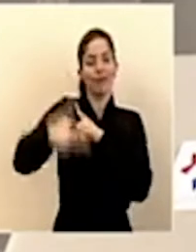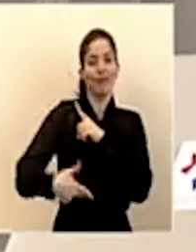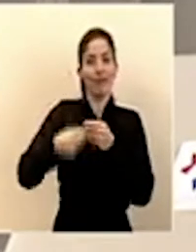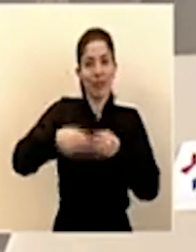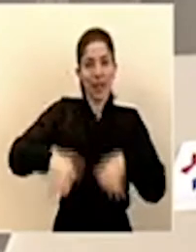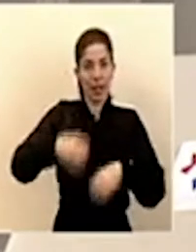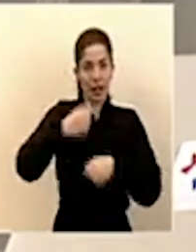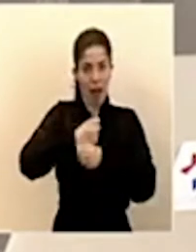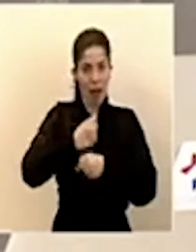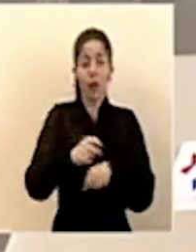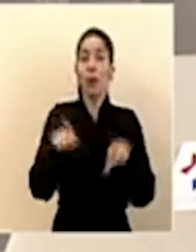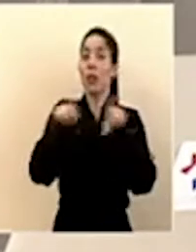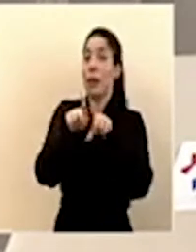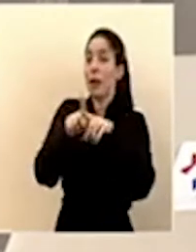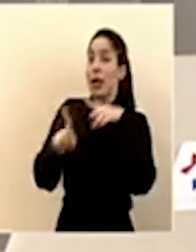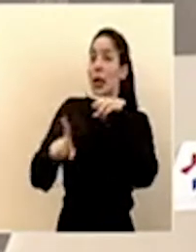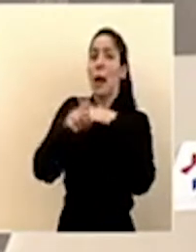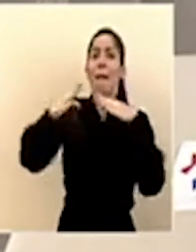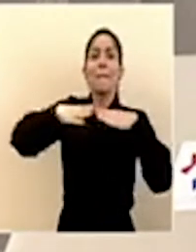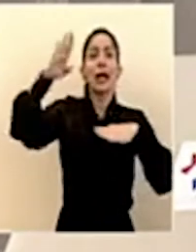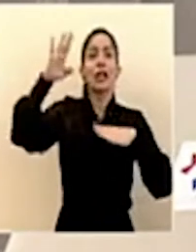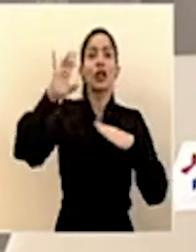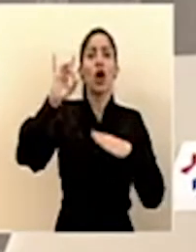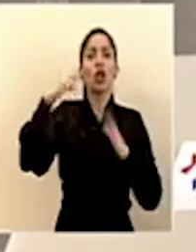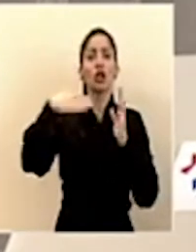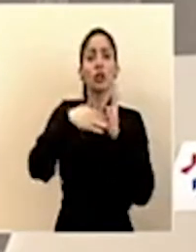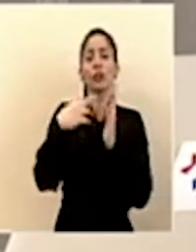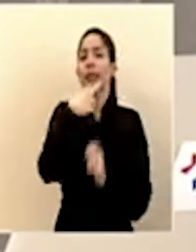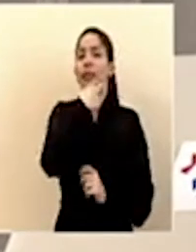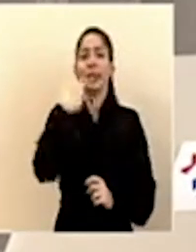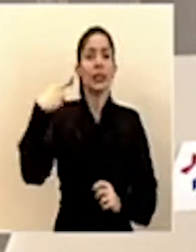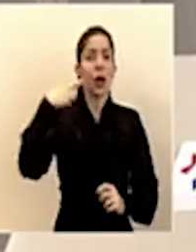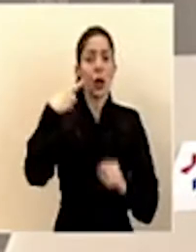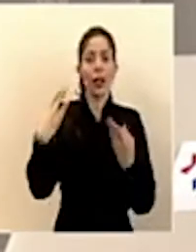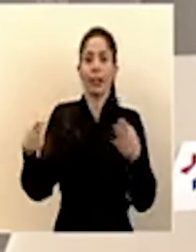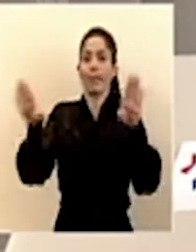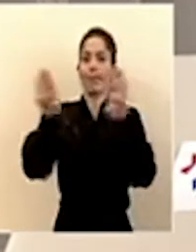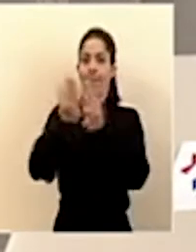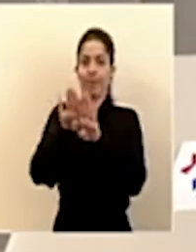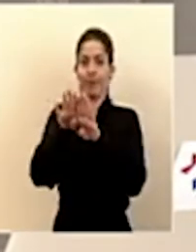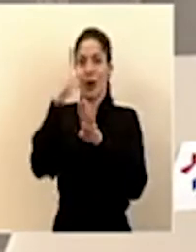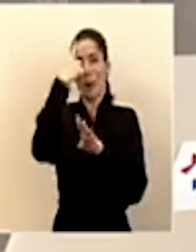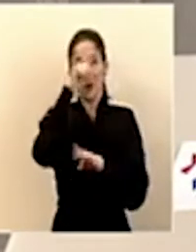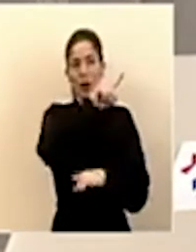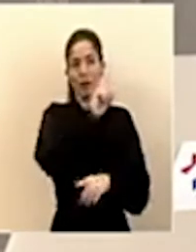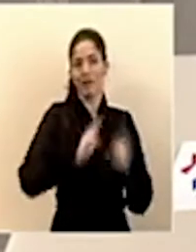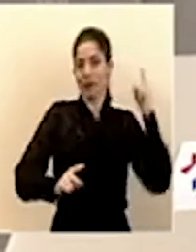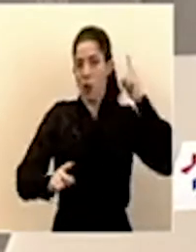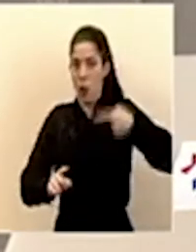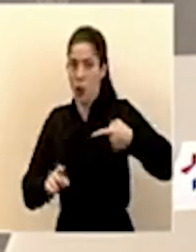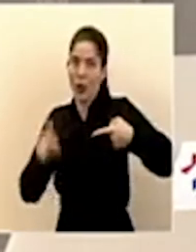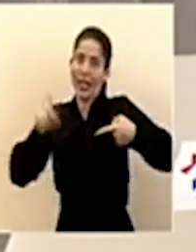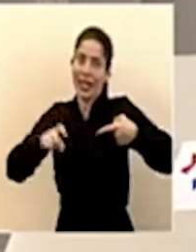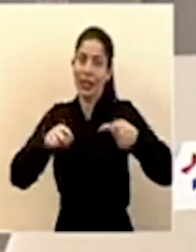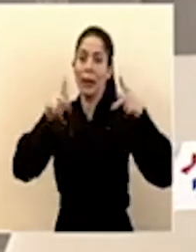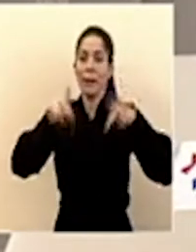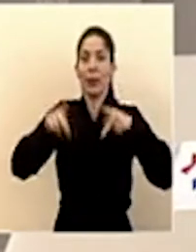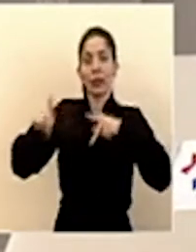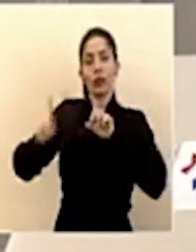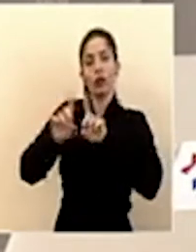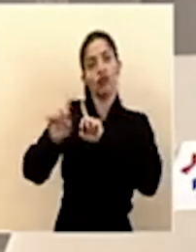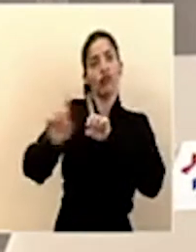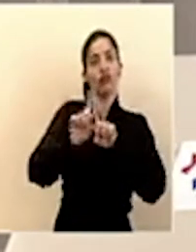También se reportan más de 8 mil restaurantes que han cerrado por las medidas necesarias de distanciamiento